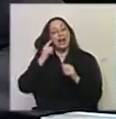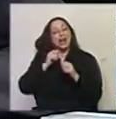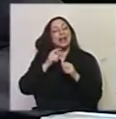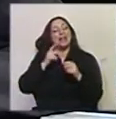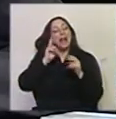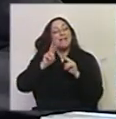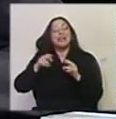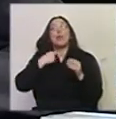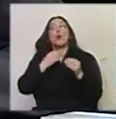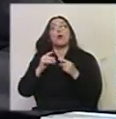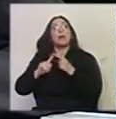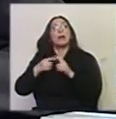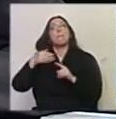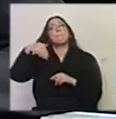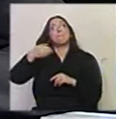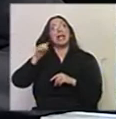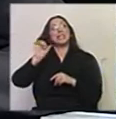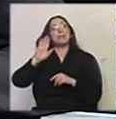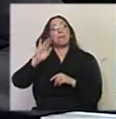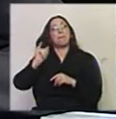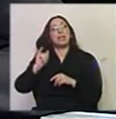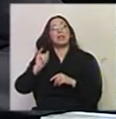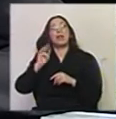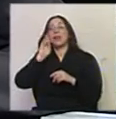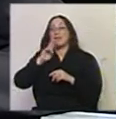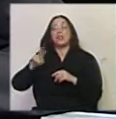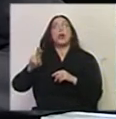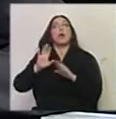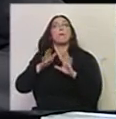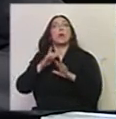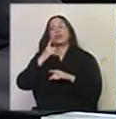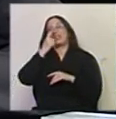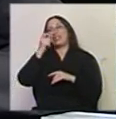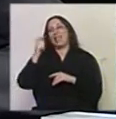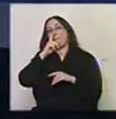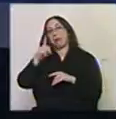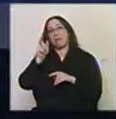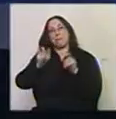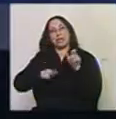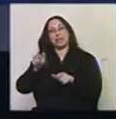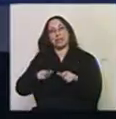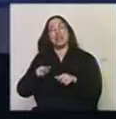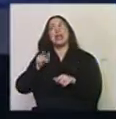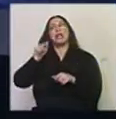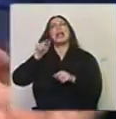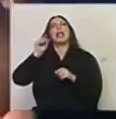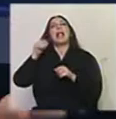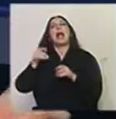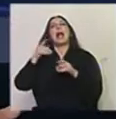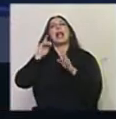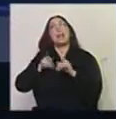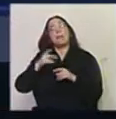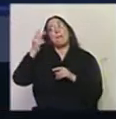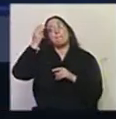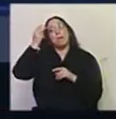Y vamos a estar en el MASPI, vamos a ser vistos aproximadamente por unas 100 mil personas. Sí, el MASPI es muy importante. un momento... Ha venido paulista, está en el